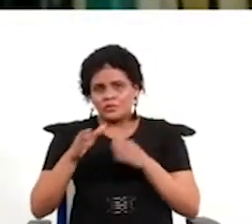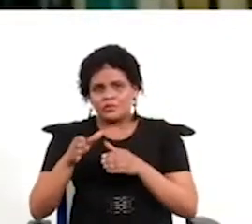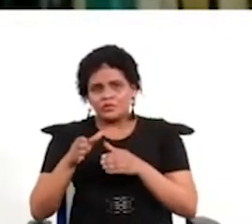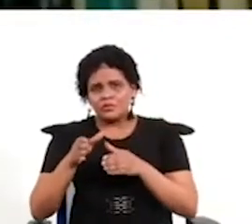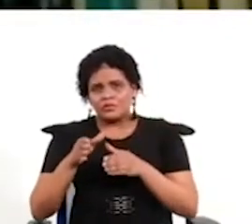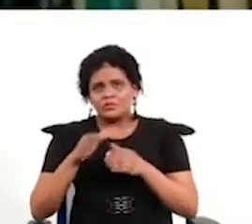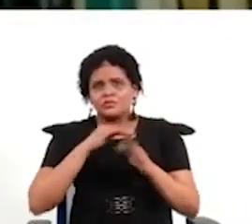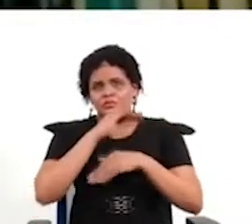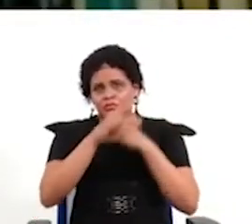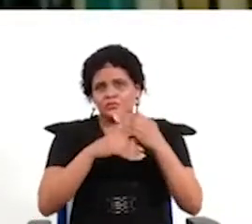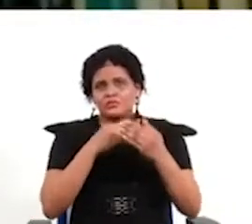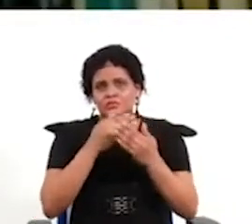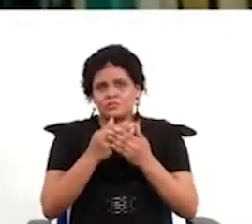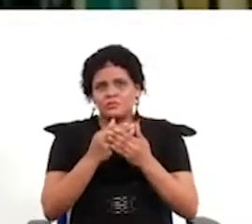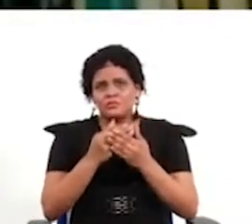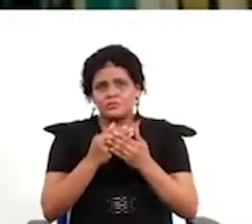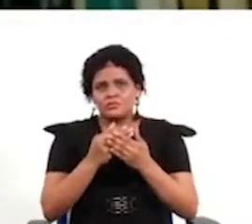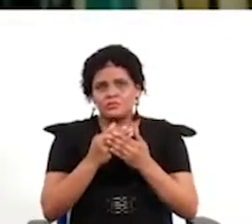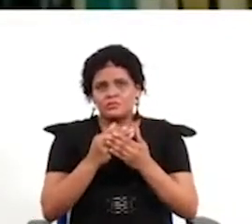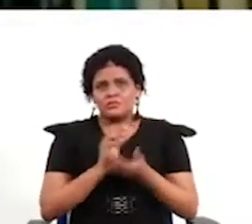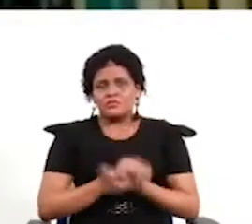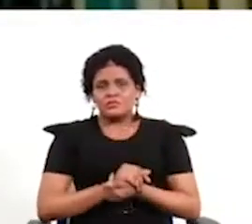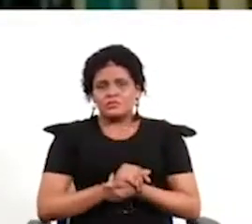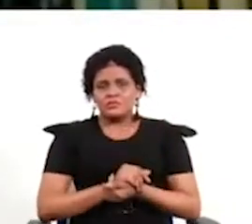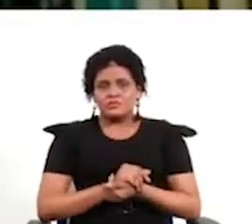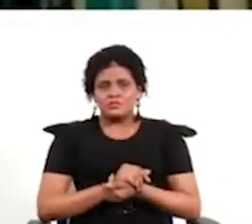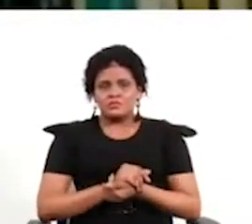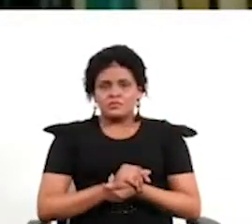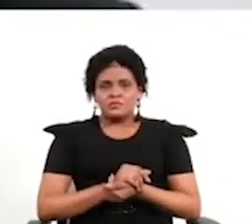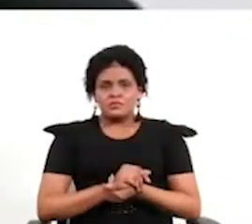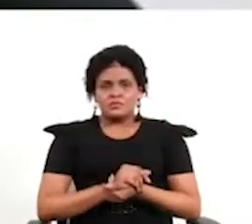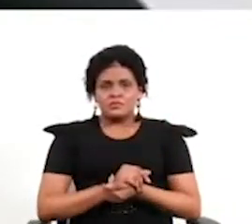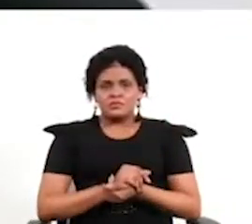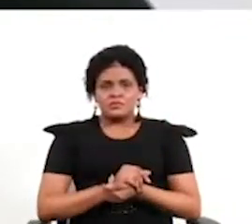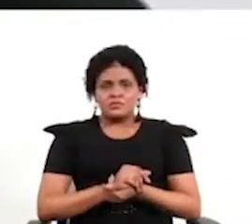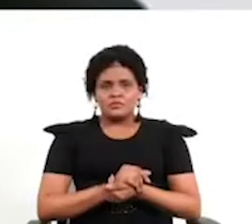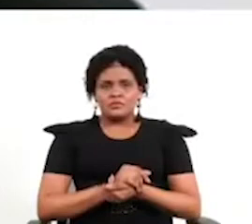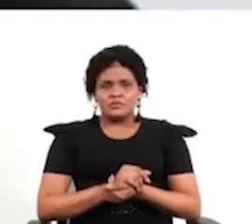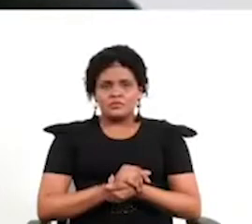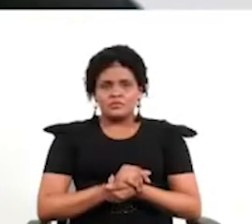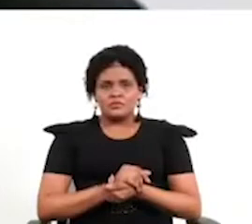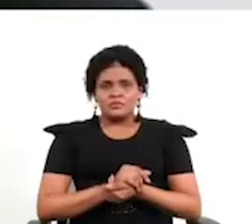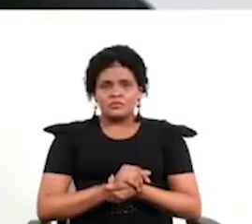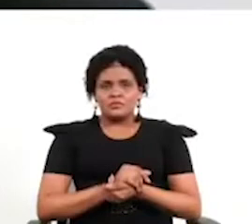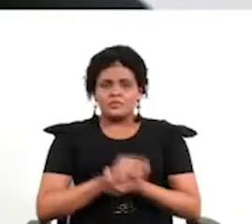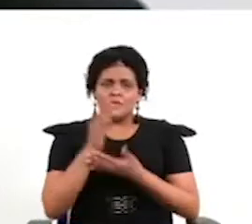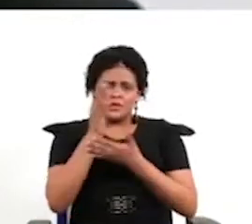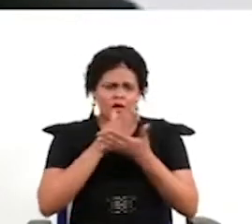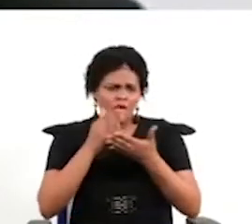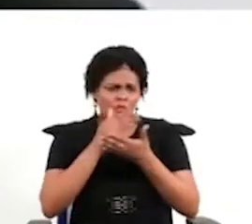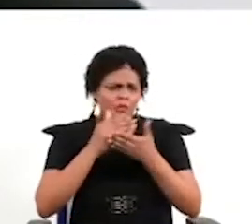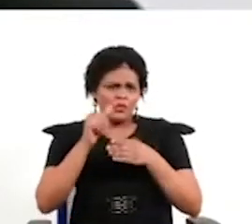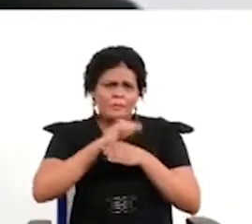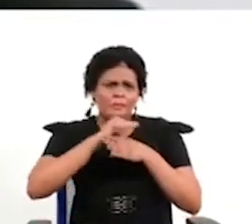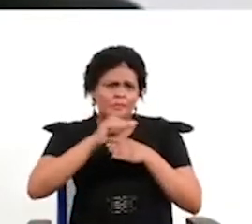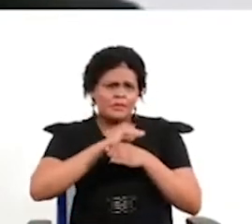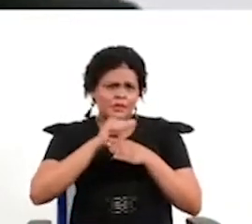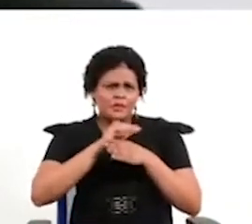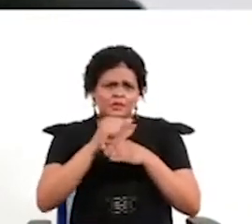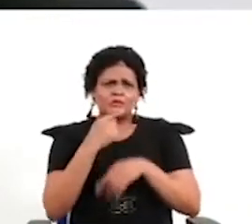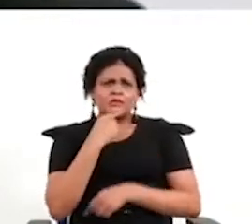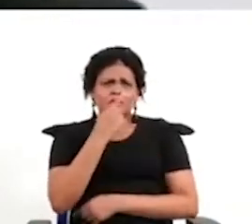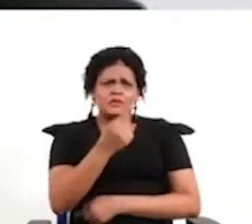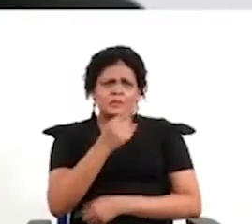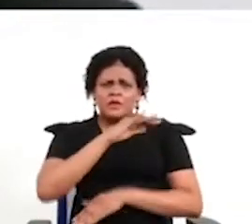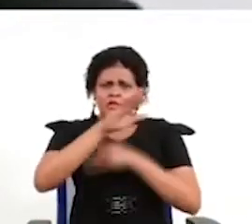que tenemos suficientes herramientas para esto ¿hay alguna buena práctica que le venga a la mente para